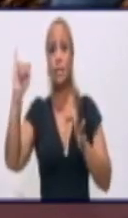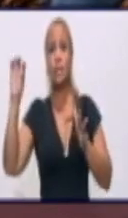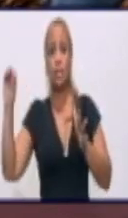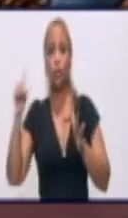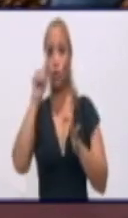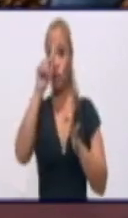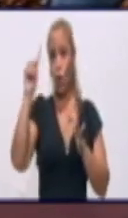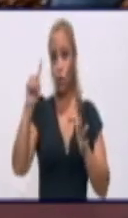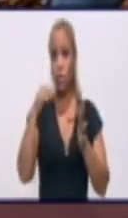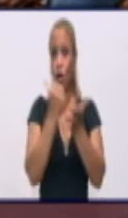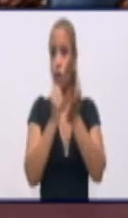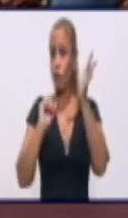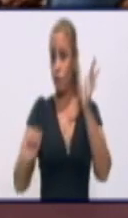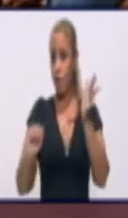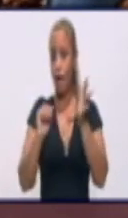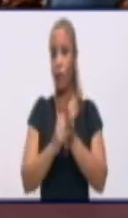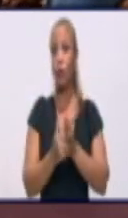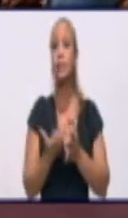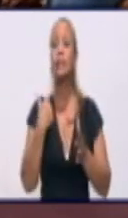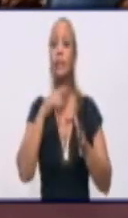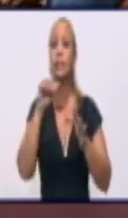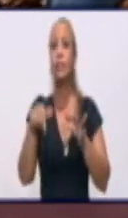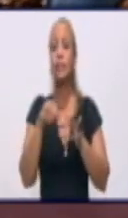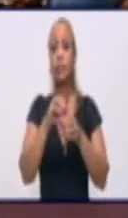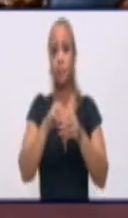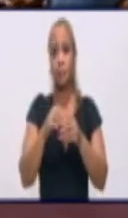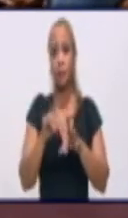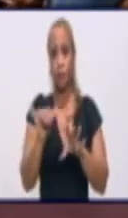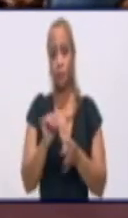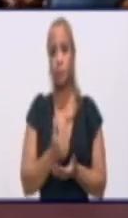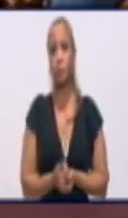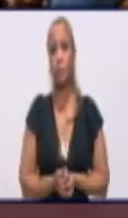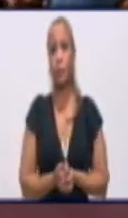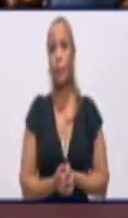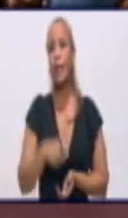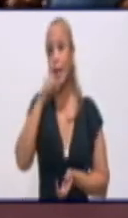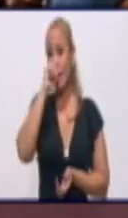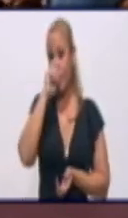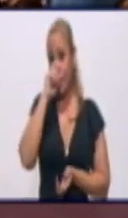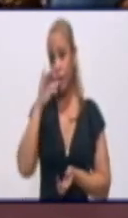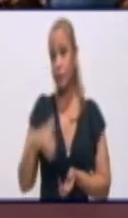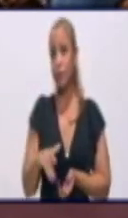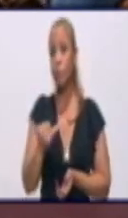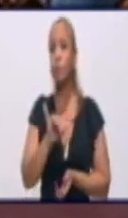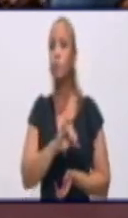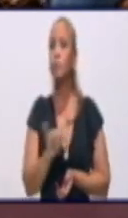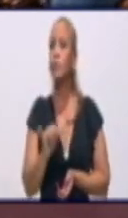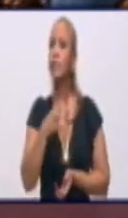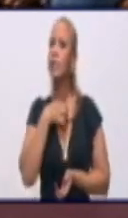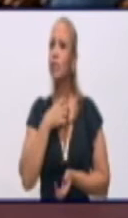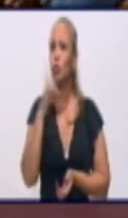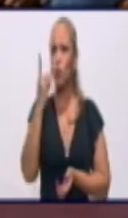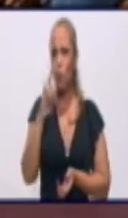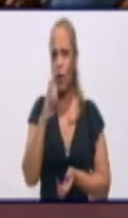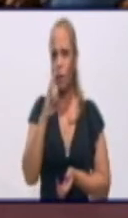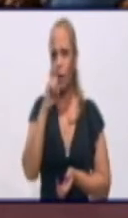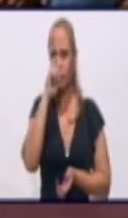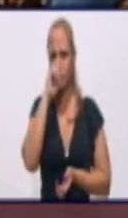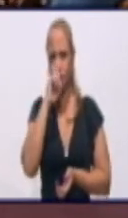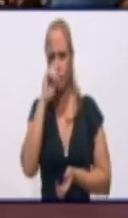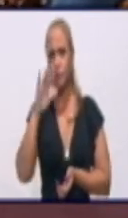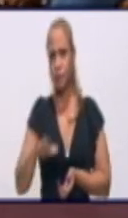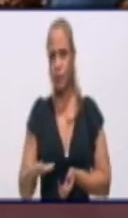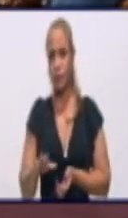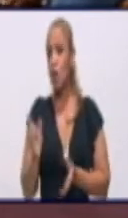7.254 autóctonos y 357 viajeros. En la edad pediátrica hoy reportamos nueve casos, ninguno menor